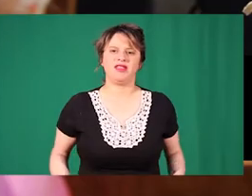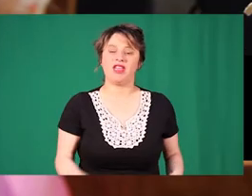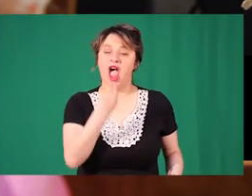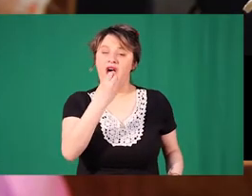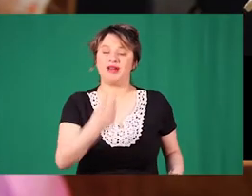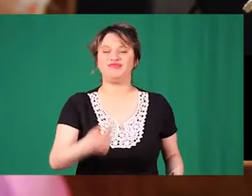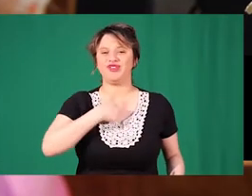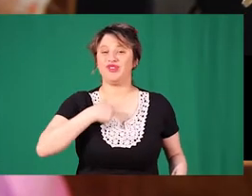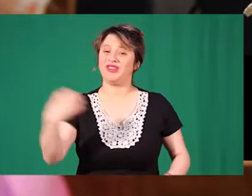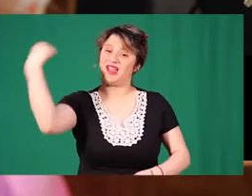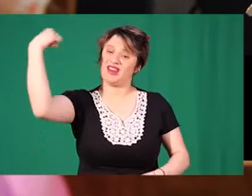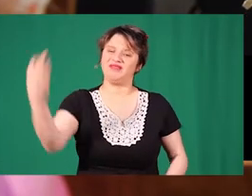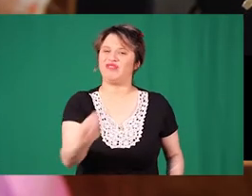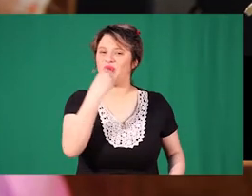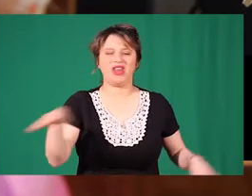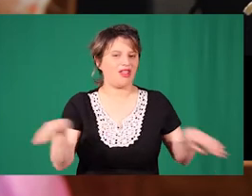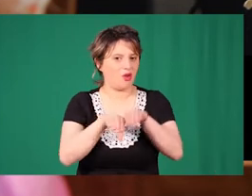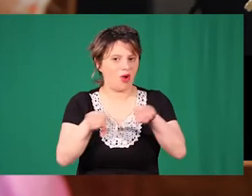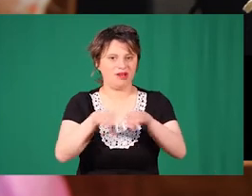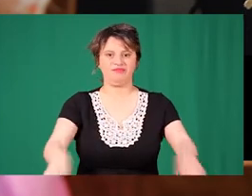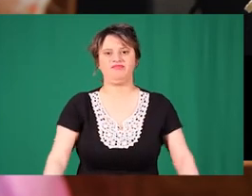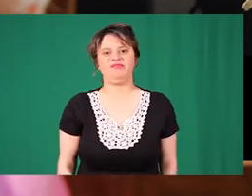Sabes que al final yo te ganaré y te comeré igual